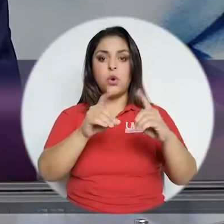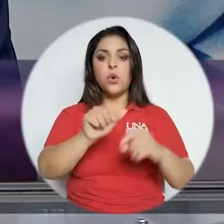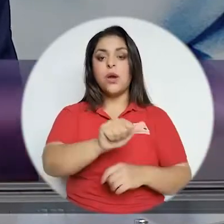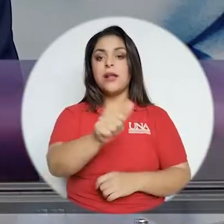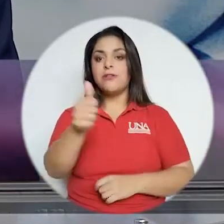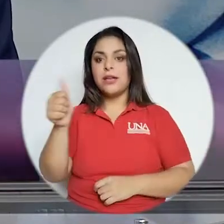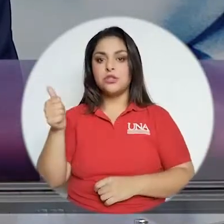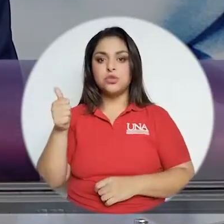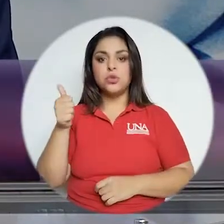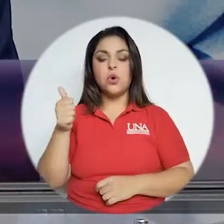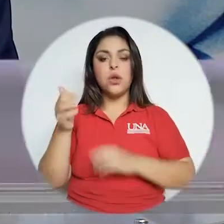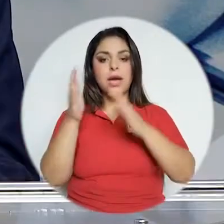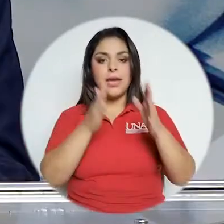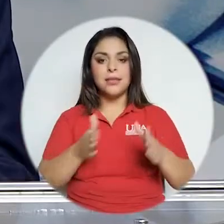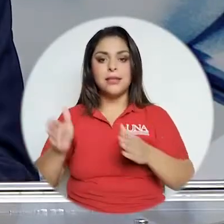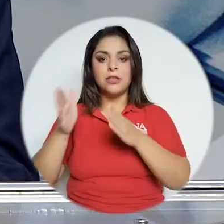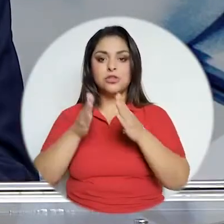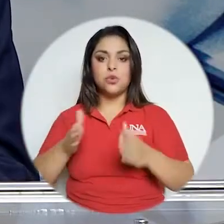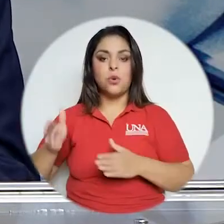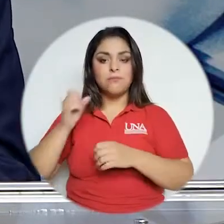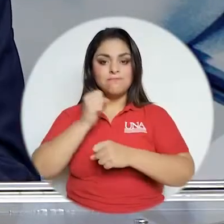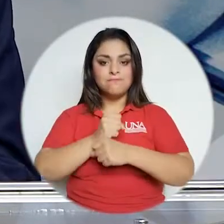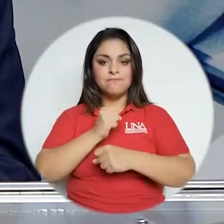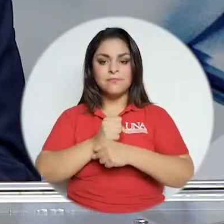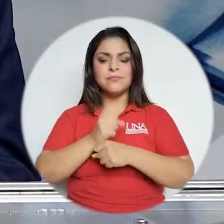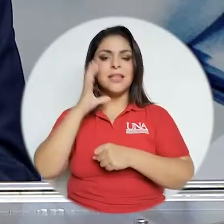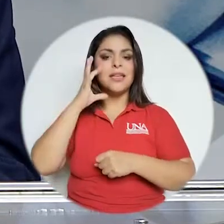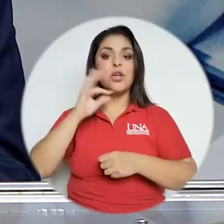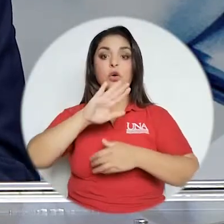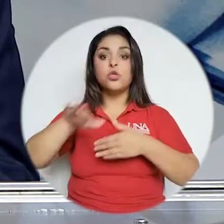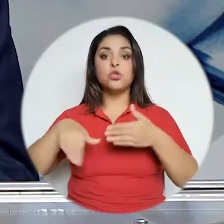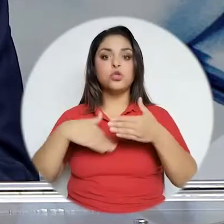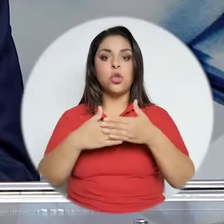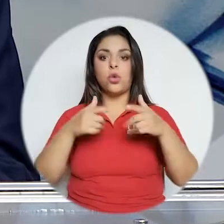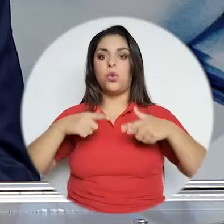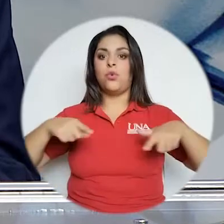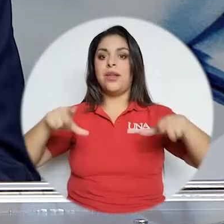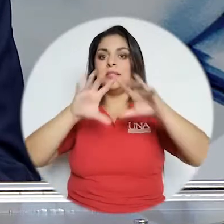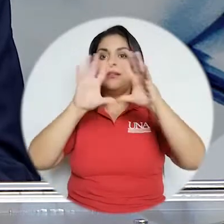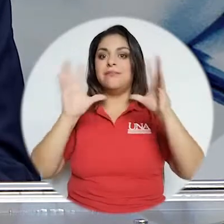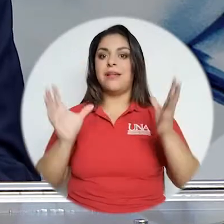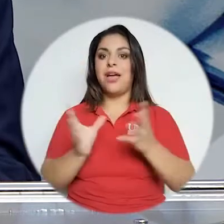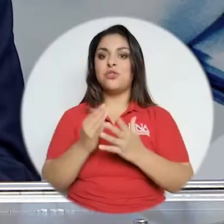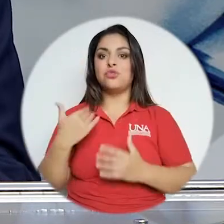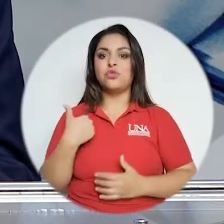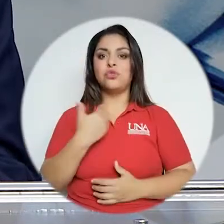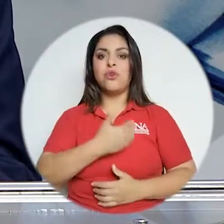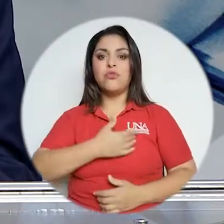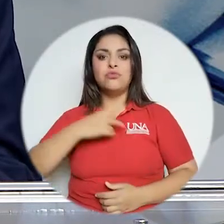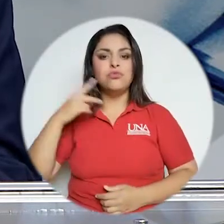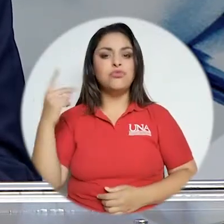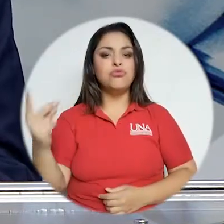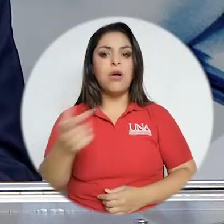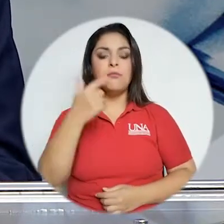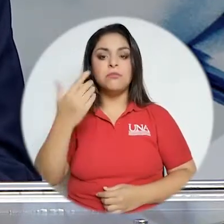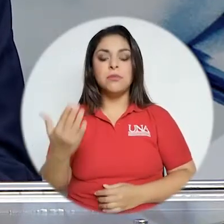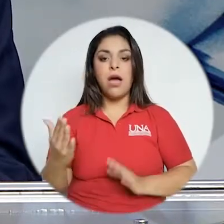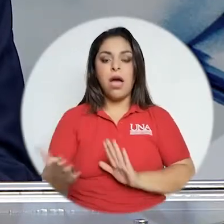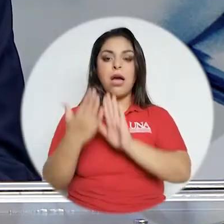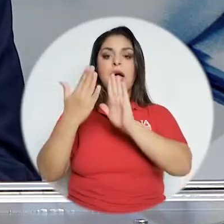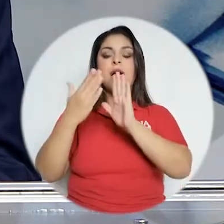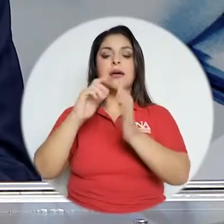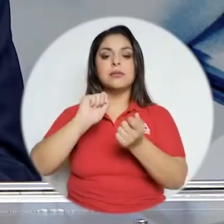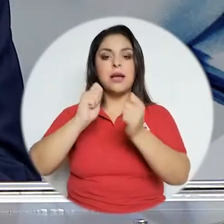nivel de organización y gestión, diría yo que en todos los lugares del planeta nos vimos rápidamente